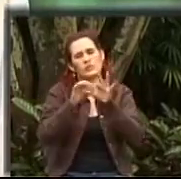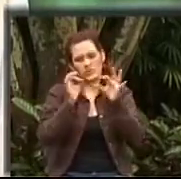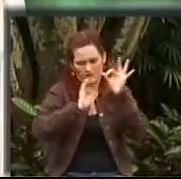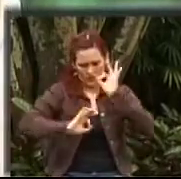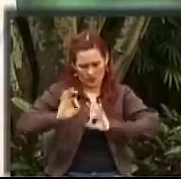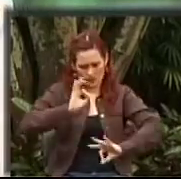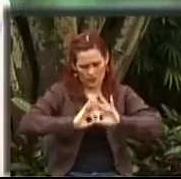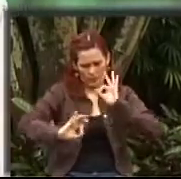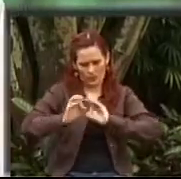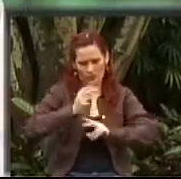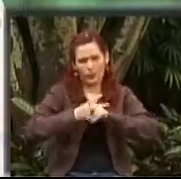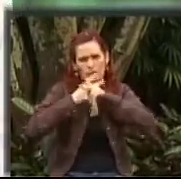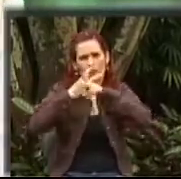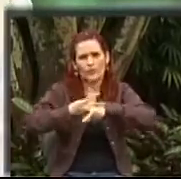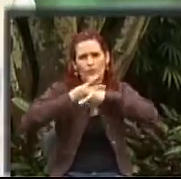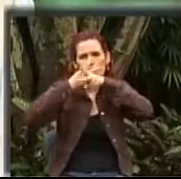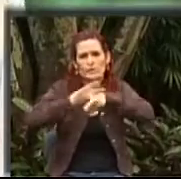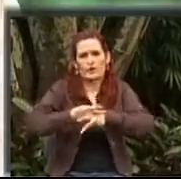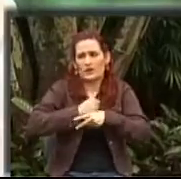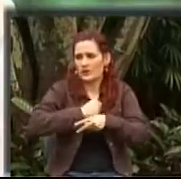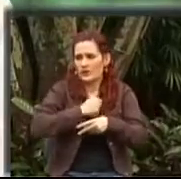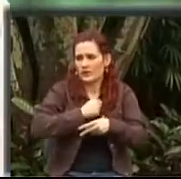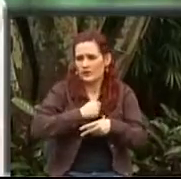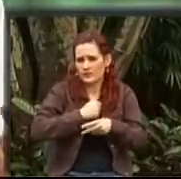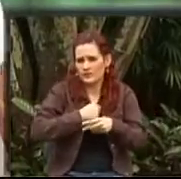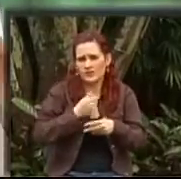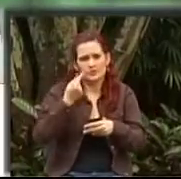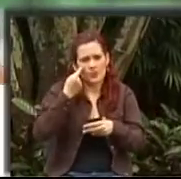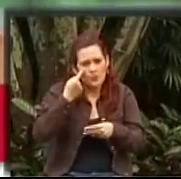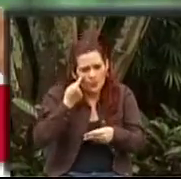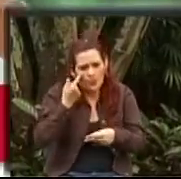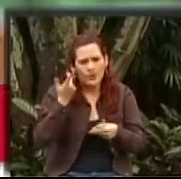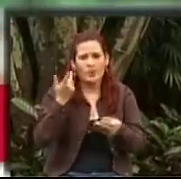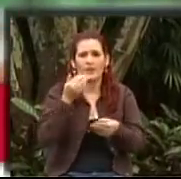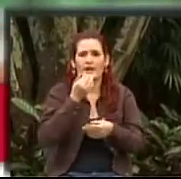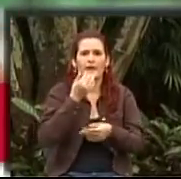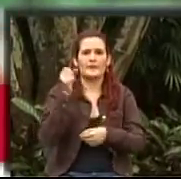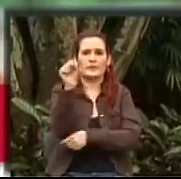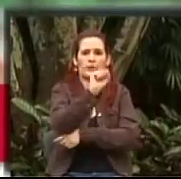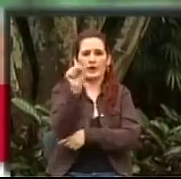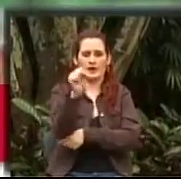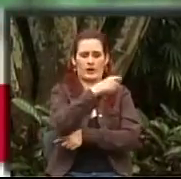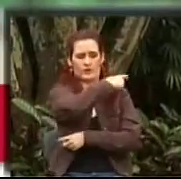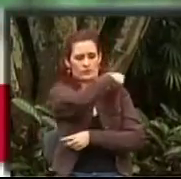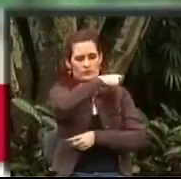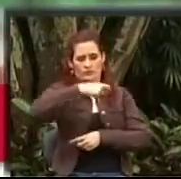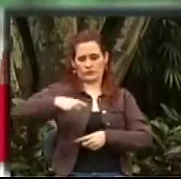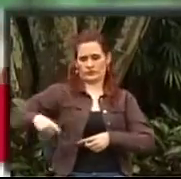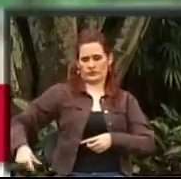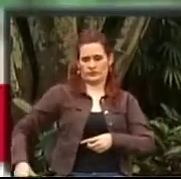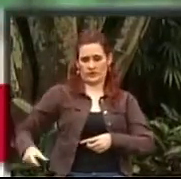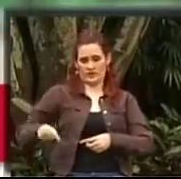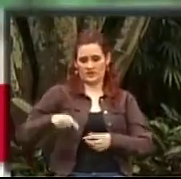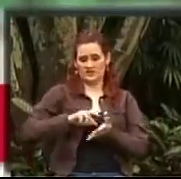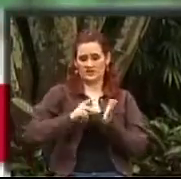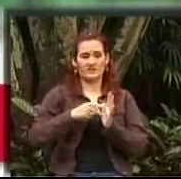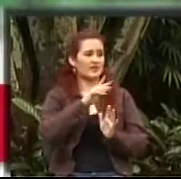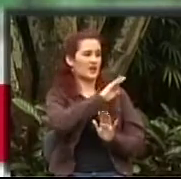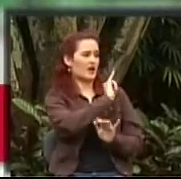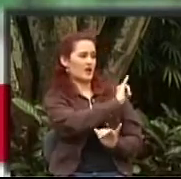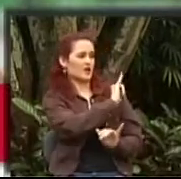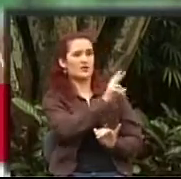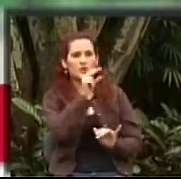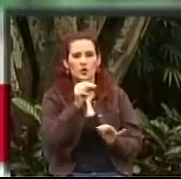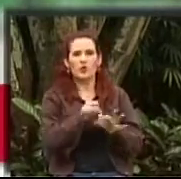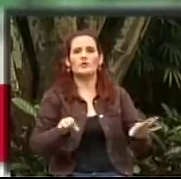querernos, del estar pendiente de nuestras cosas. Si en el carro tenemos el cinturón de seguridad, es para usarlo, no es un artefacto de